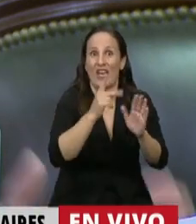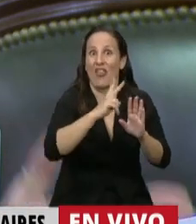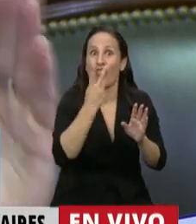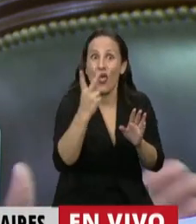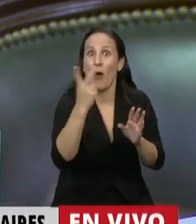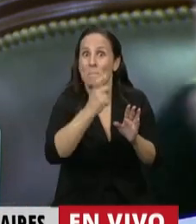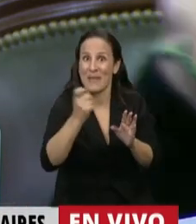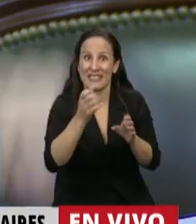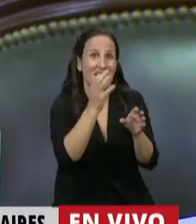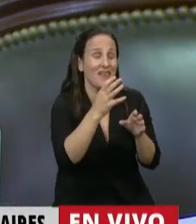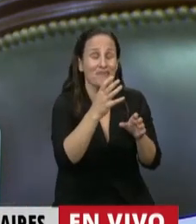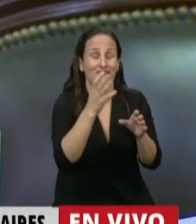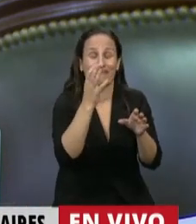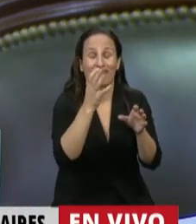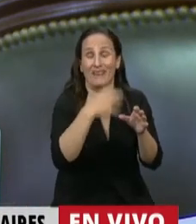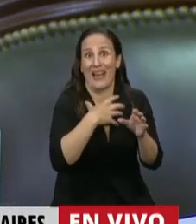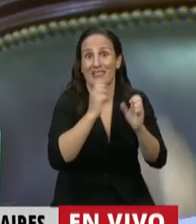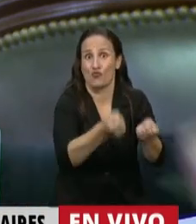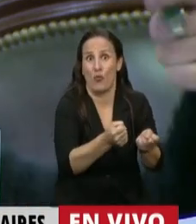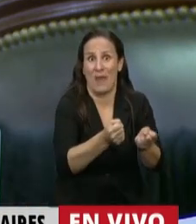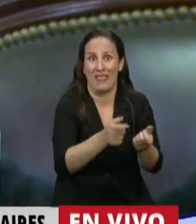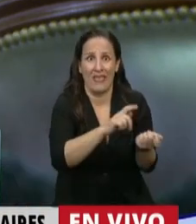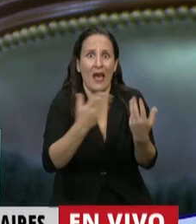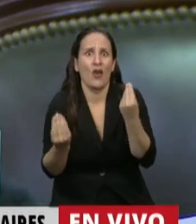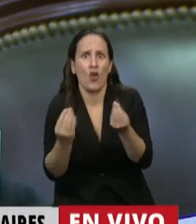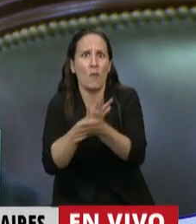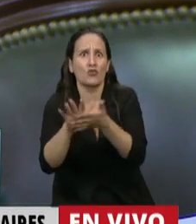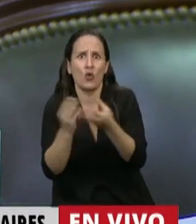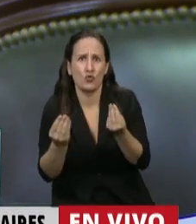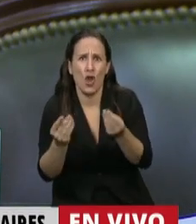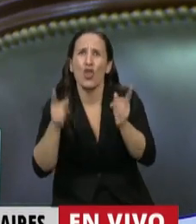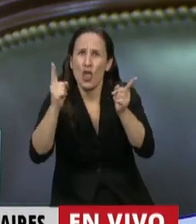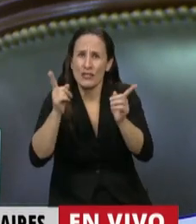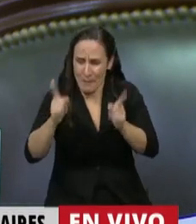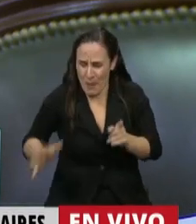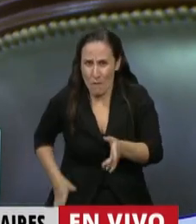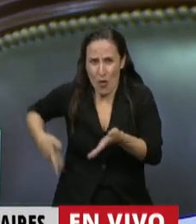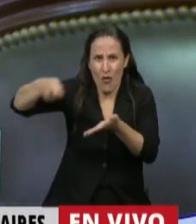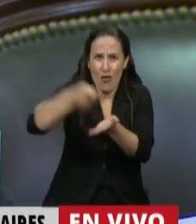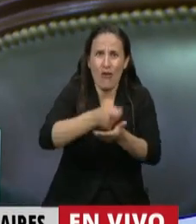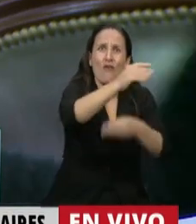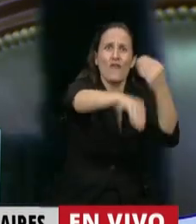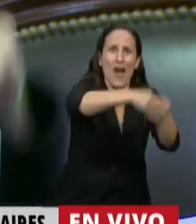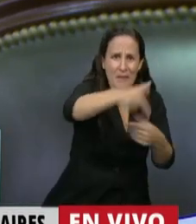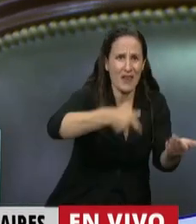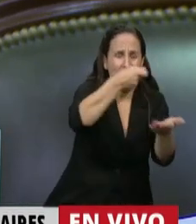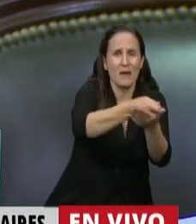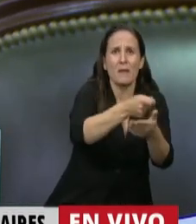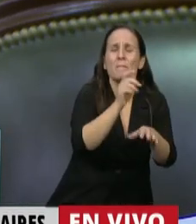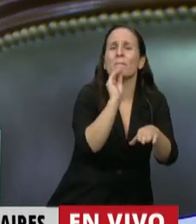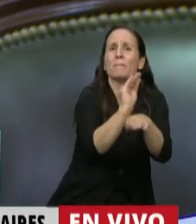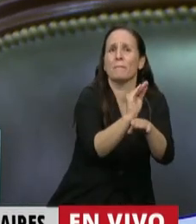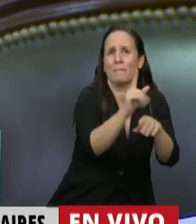de clases suspendidas y todavía no se ha resuelto. Y los docentes ponen de su bolsillo, al igual que las familias, para garantizar la